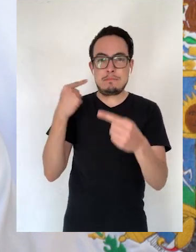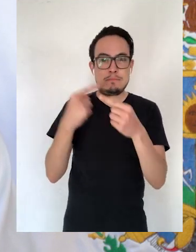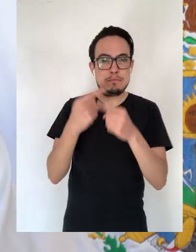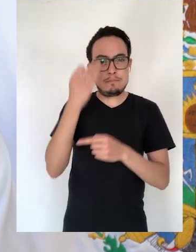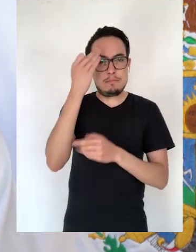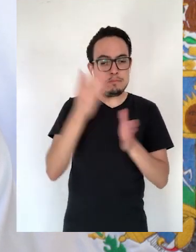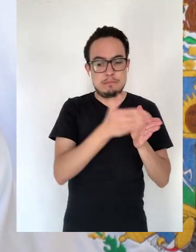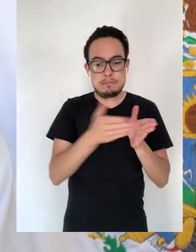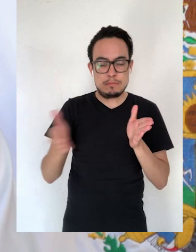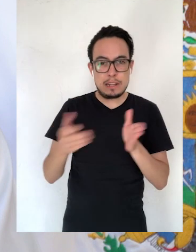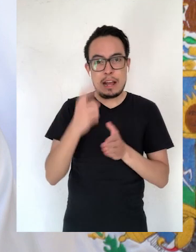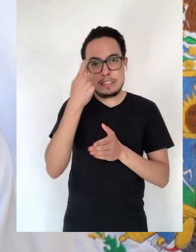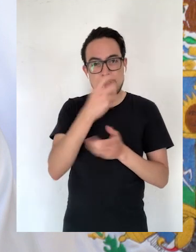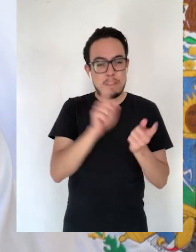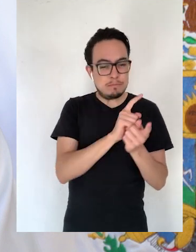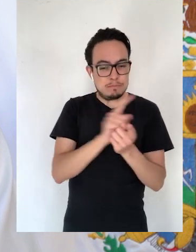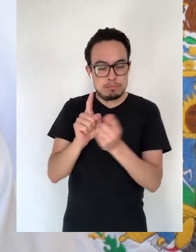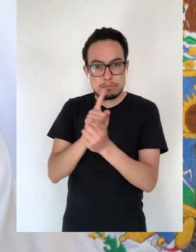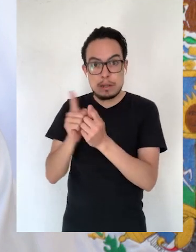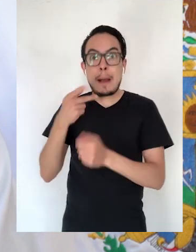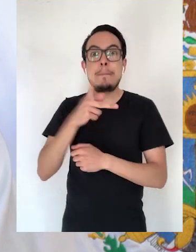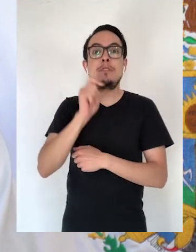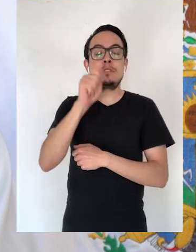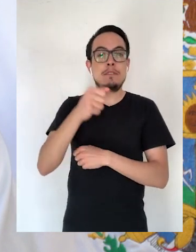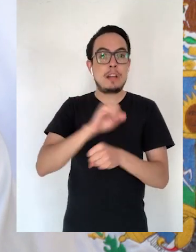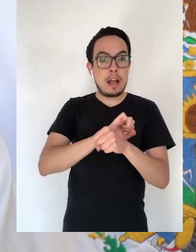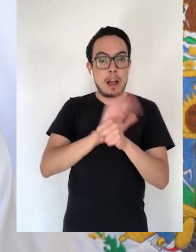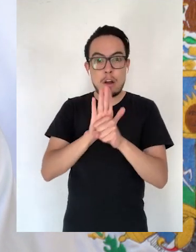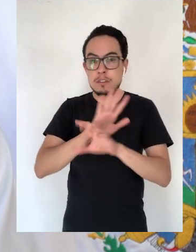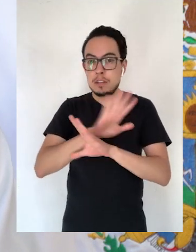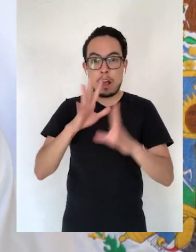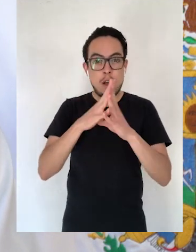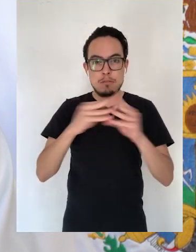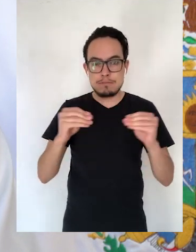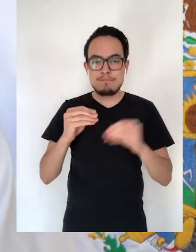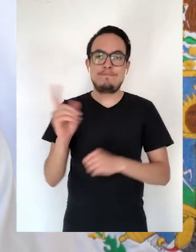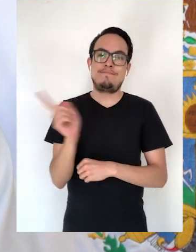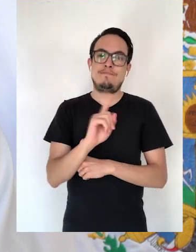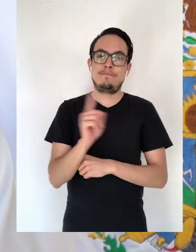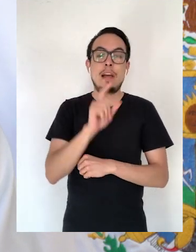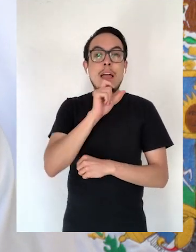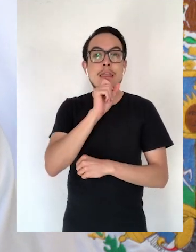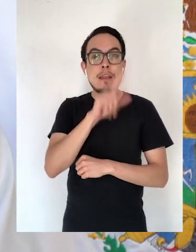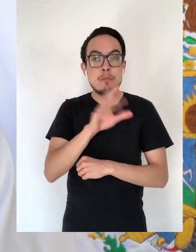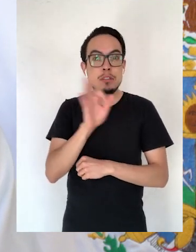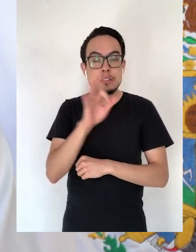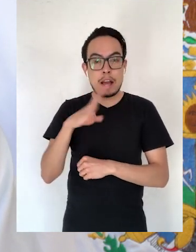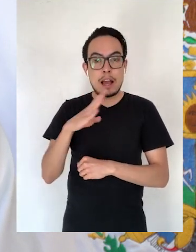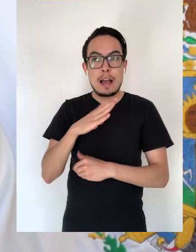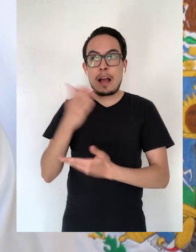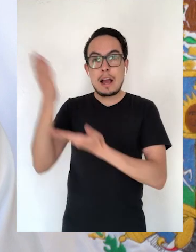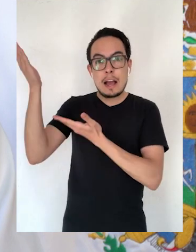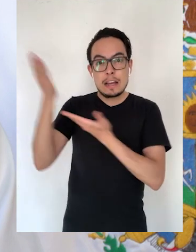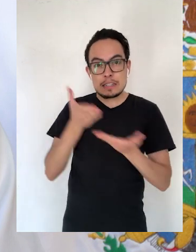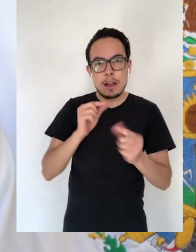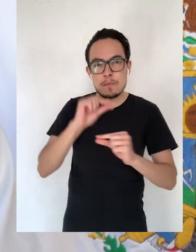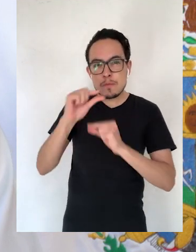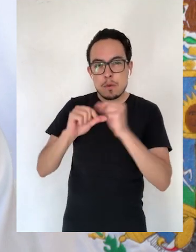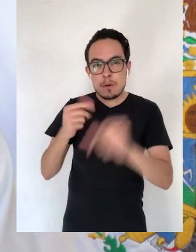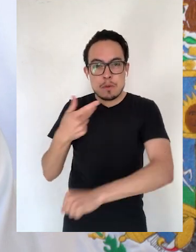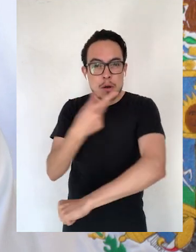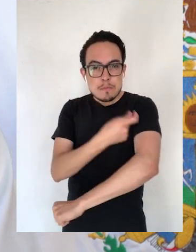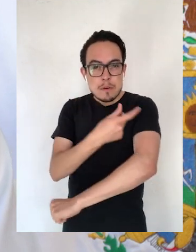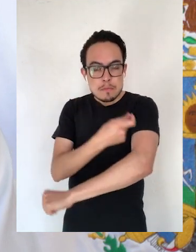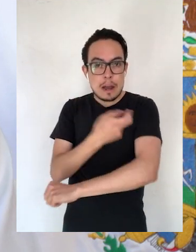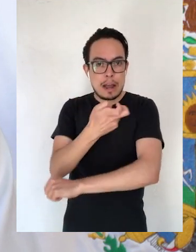y habremos concluido una de las temporadas interactivas más complicadas del año, pero esto no significa que el COVID-19 se vaya, como tampoco podemos